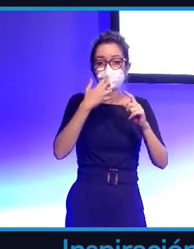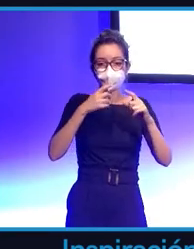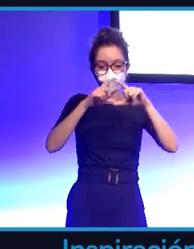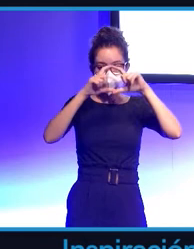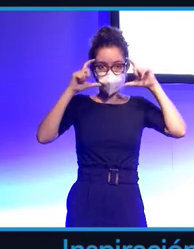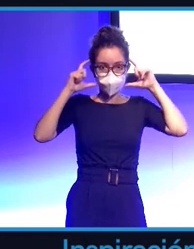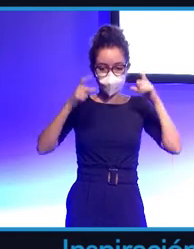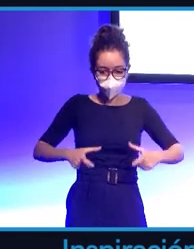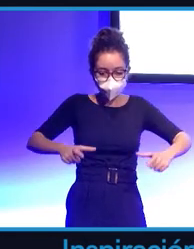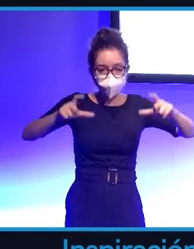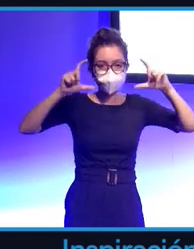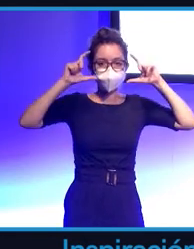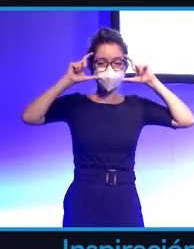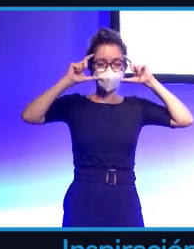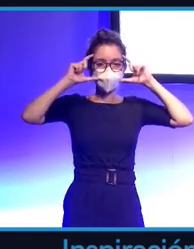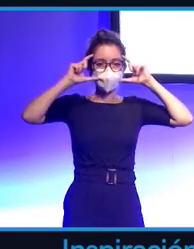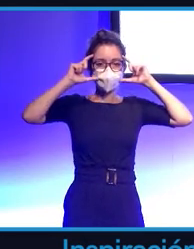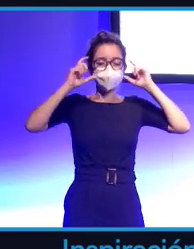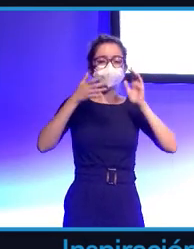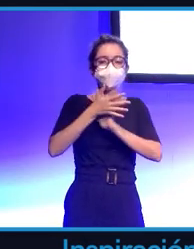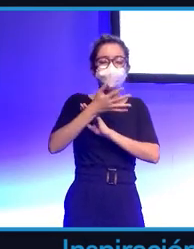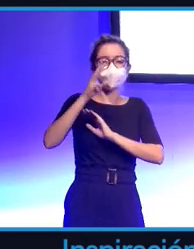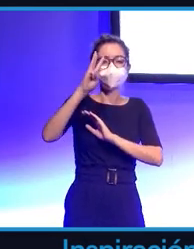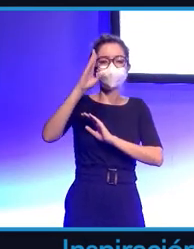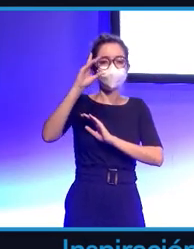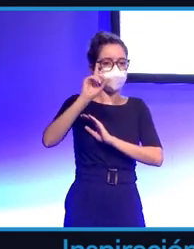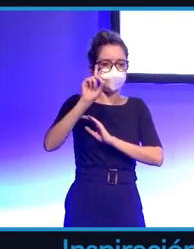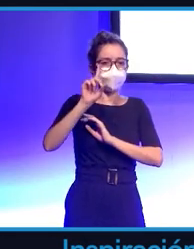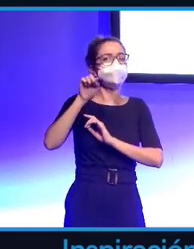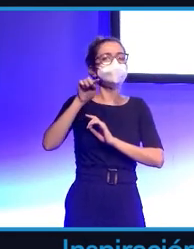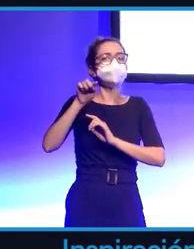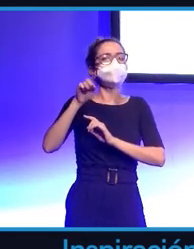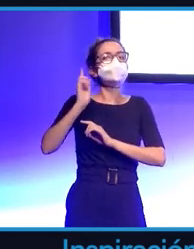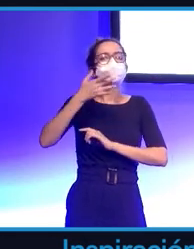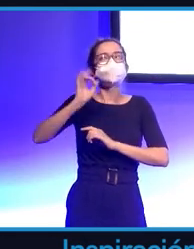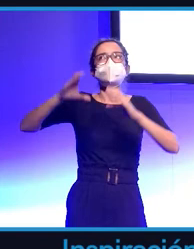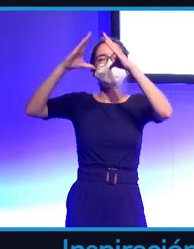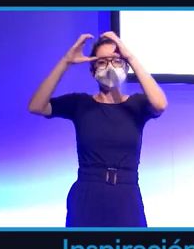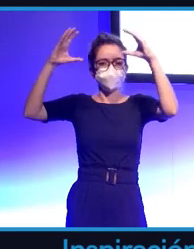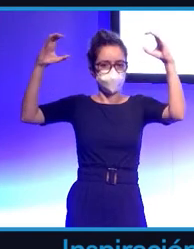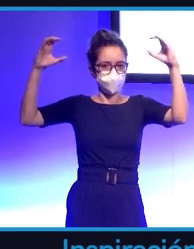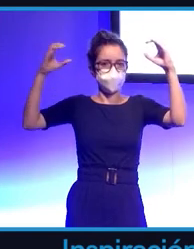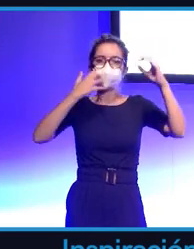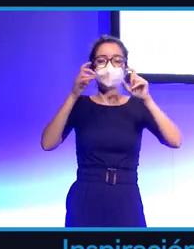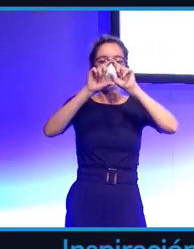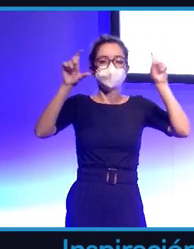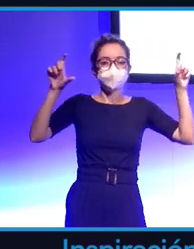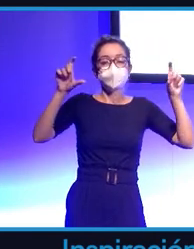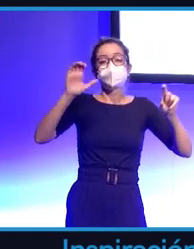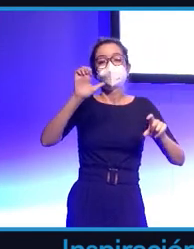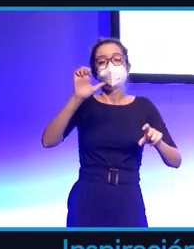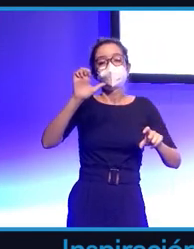hardware no procese nada tridimensional y lo haga la nube. Eso está haciendo ya, lo está haciendo empresas como NVIDIA